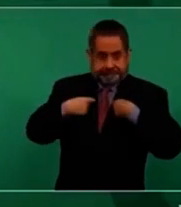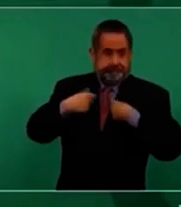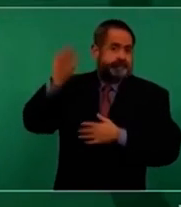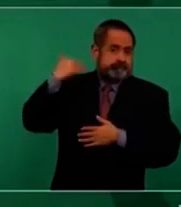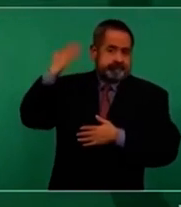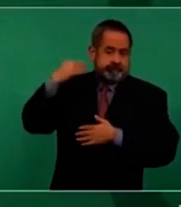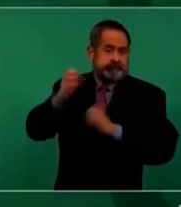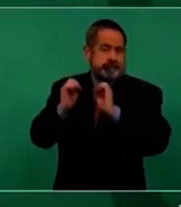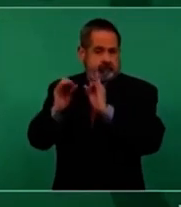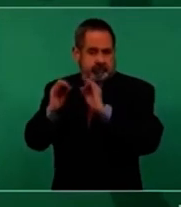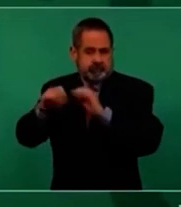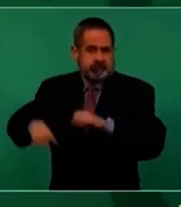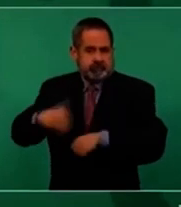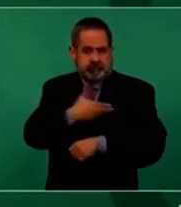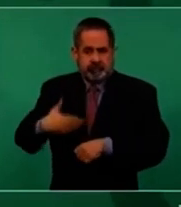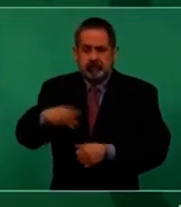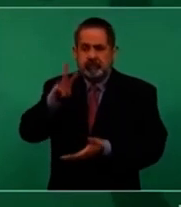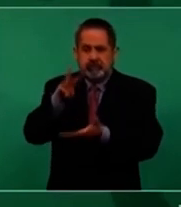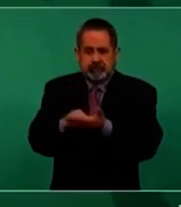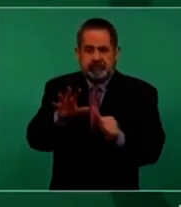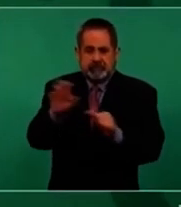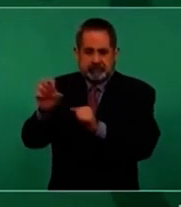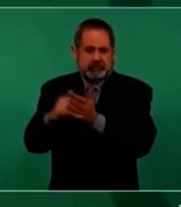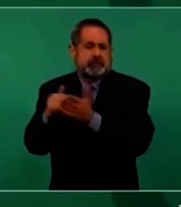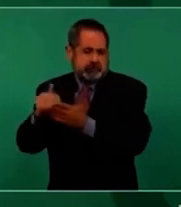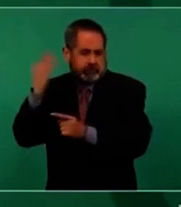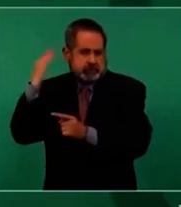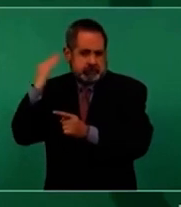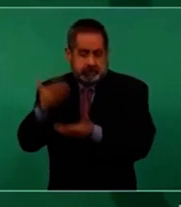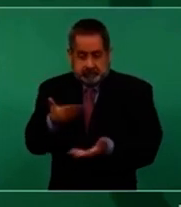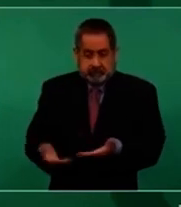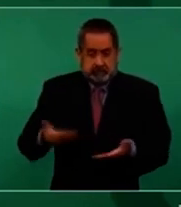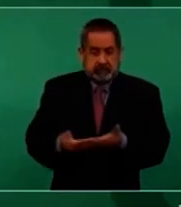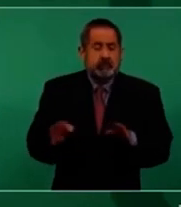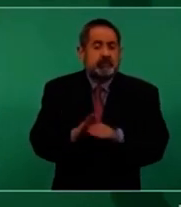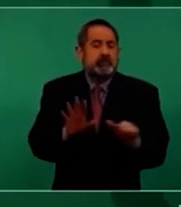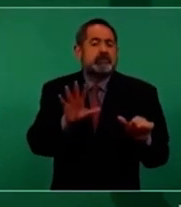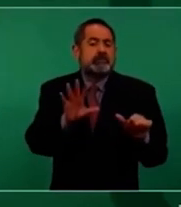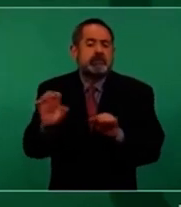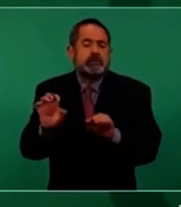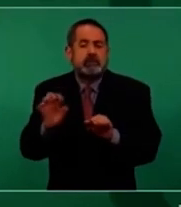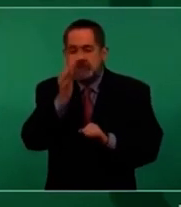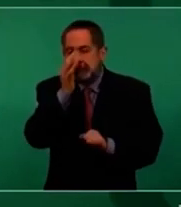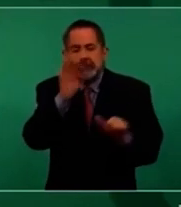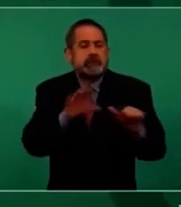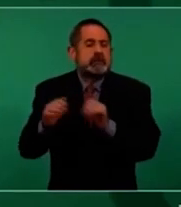ejerció tres mil seiscientos millones y ahora estamos ejerciendo seiscientos.